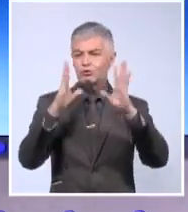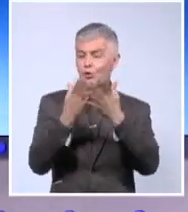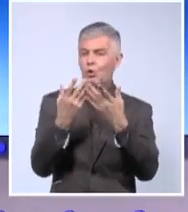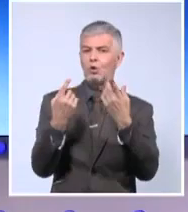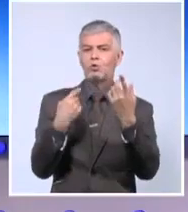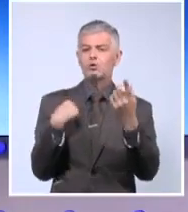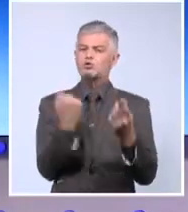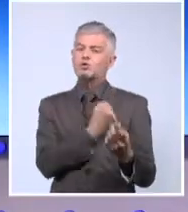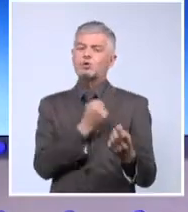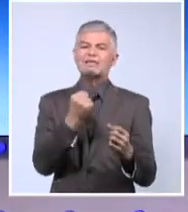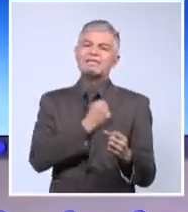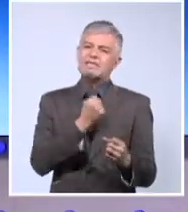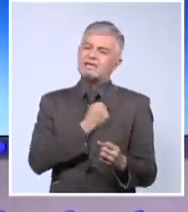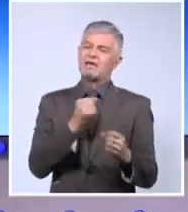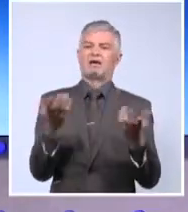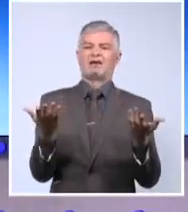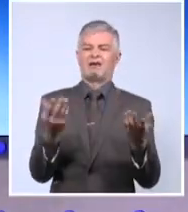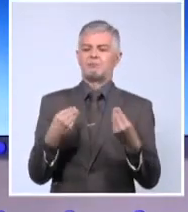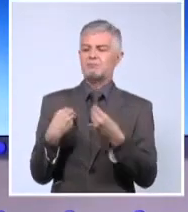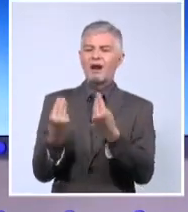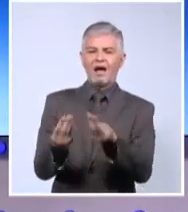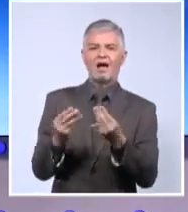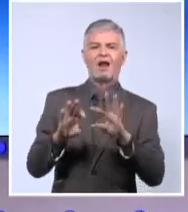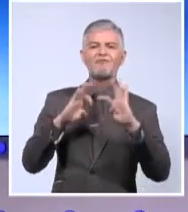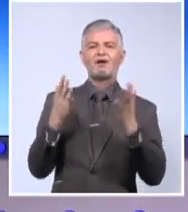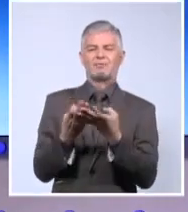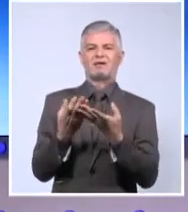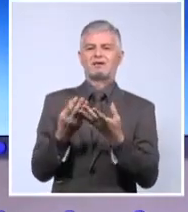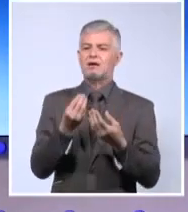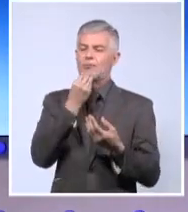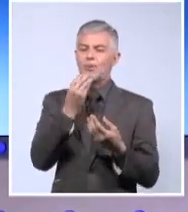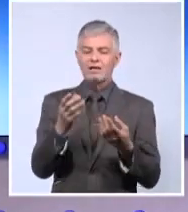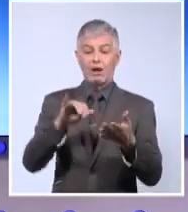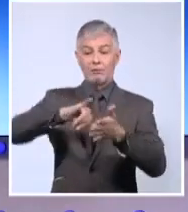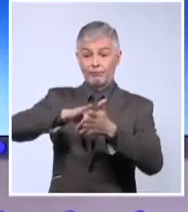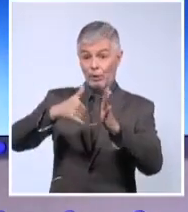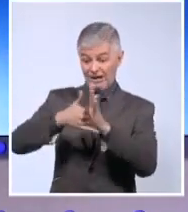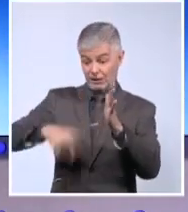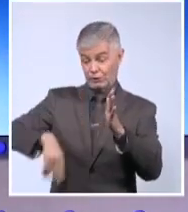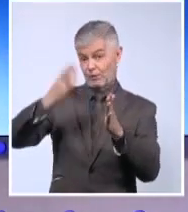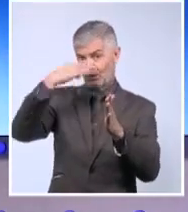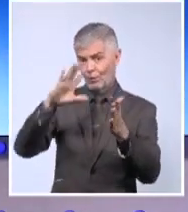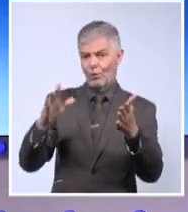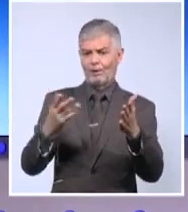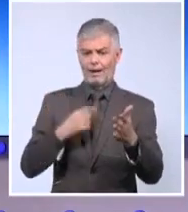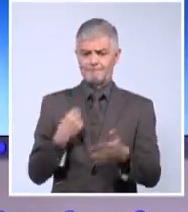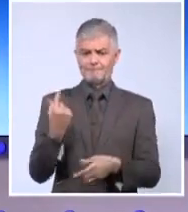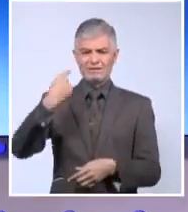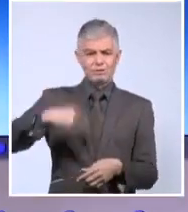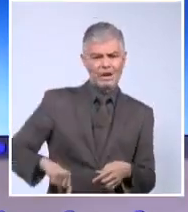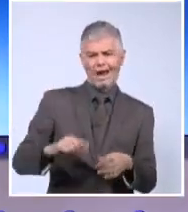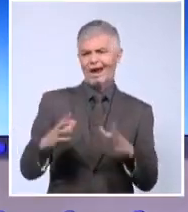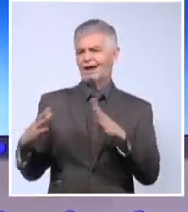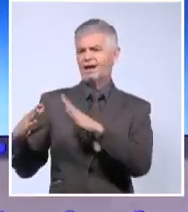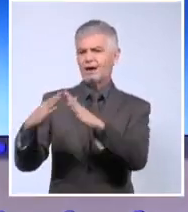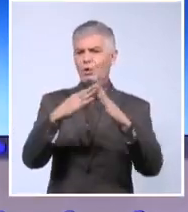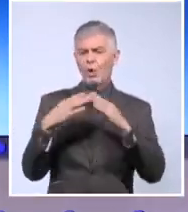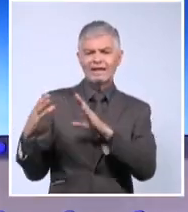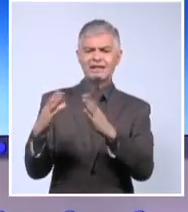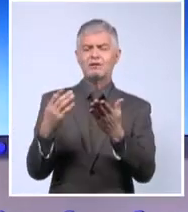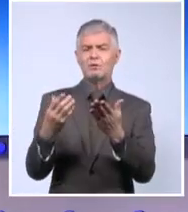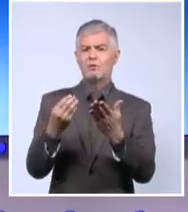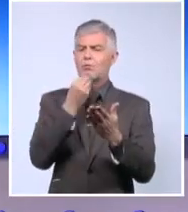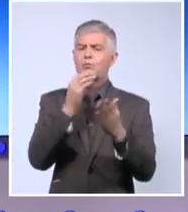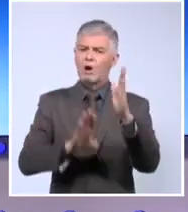para nuestras familias. Para que avancen sus proyectos, nuestros proyectos personales, los colectivos. Para mantener esa tranquilidad.